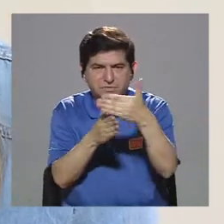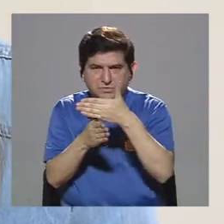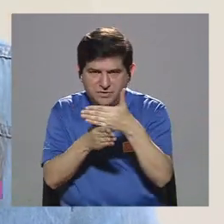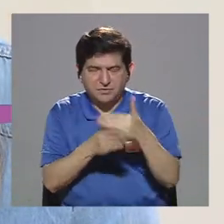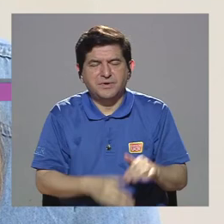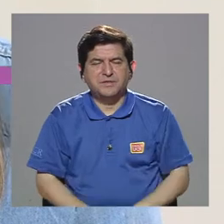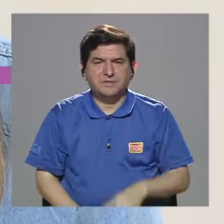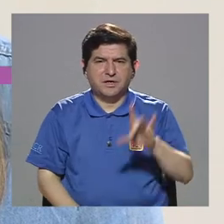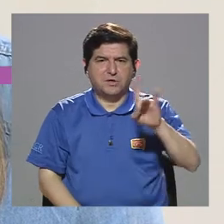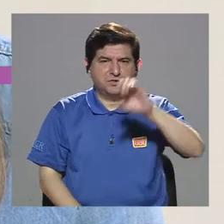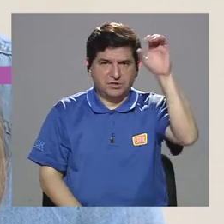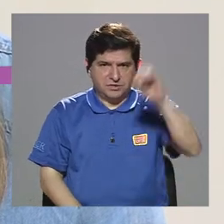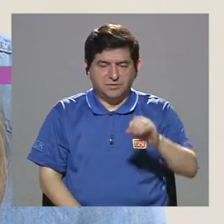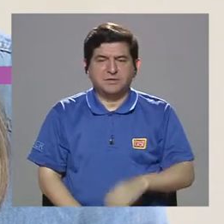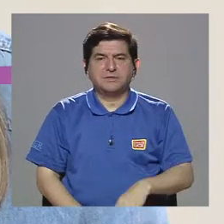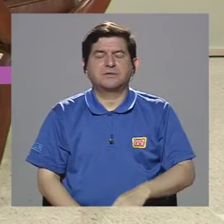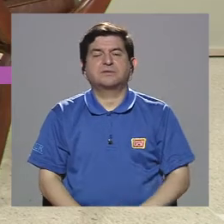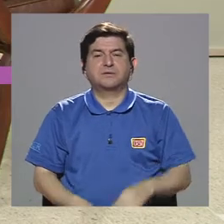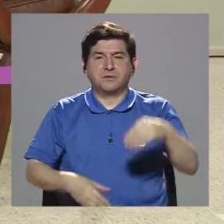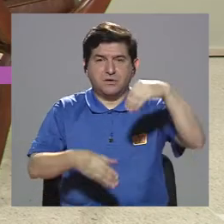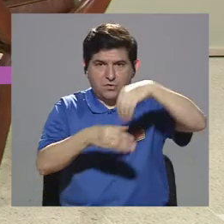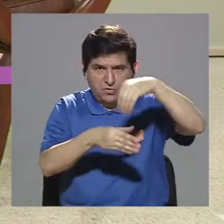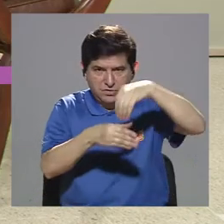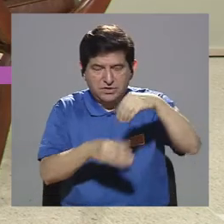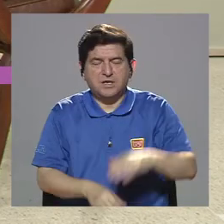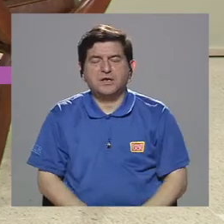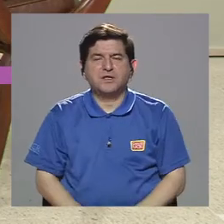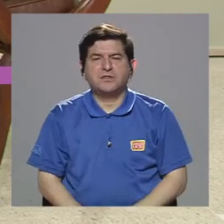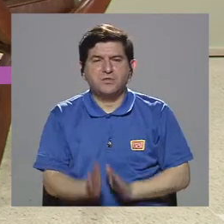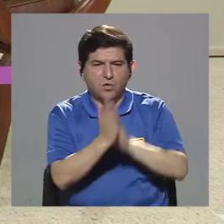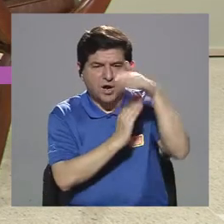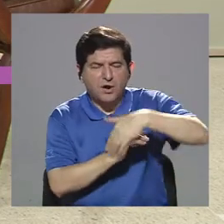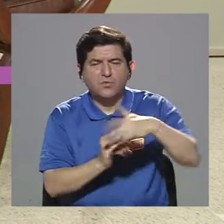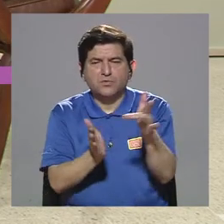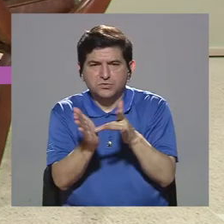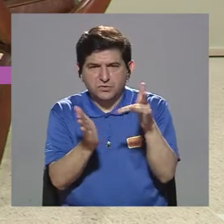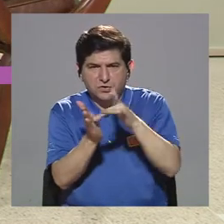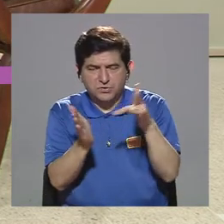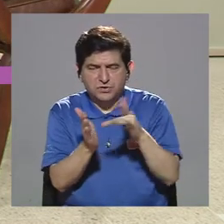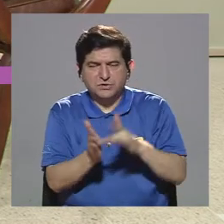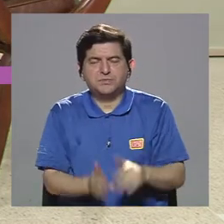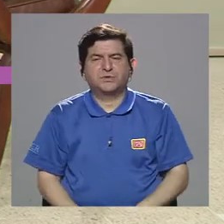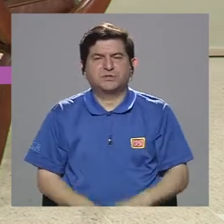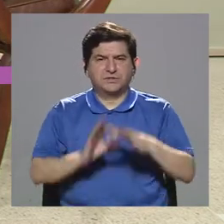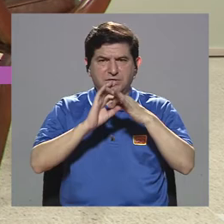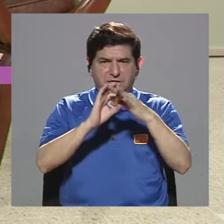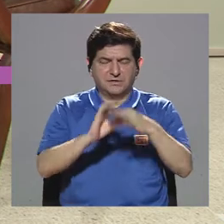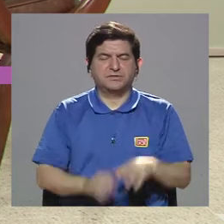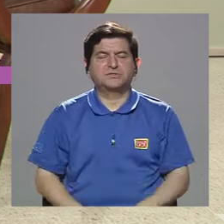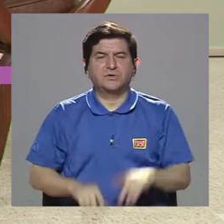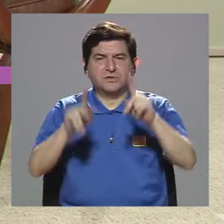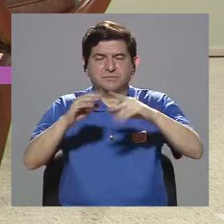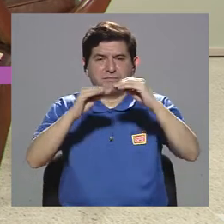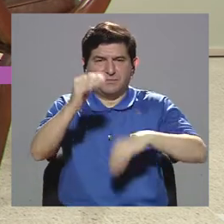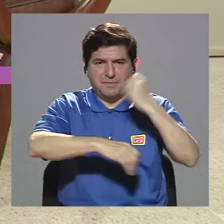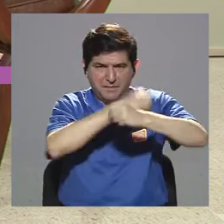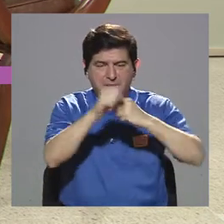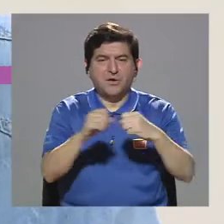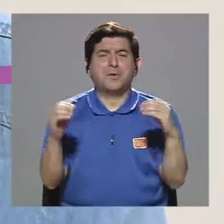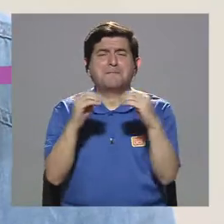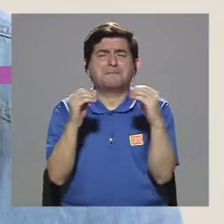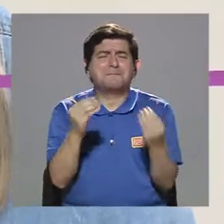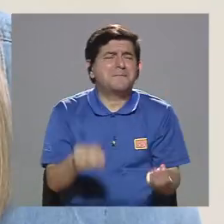comparte, el 80% es material con contenido de abuso y explotación sexual de personas menores de edad, cada vez más pequeñitas,